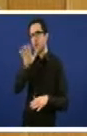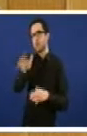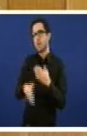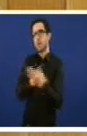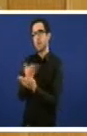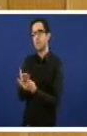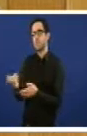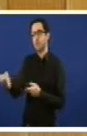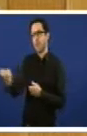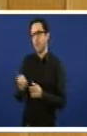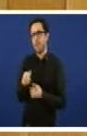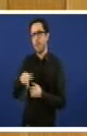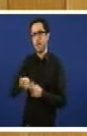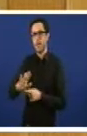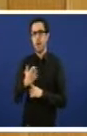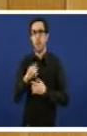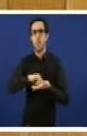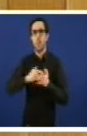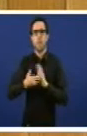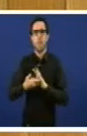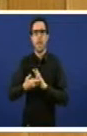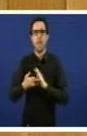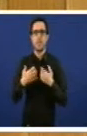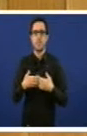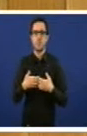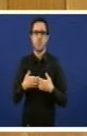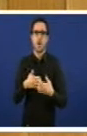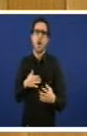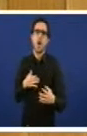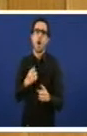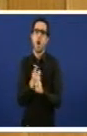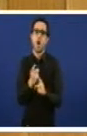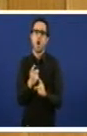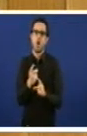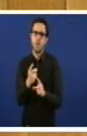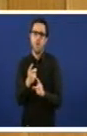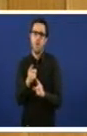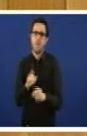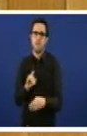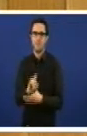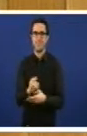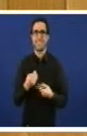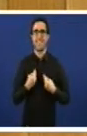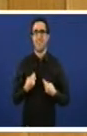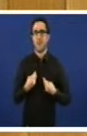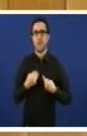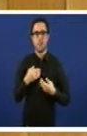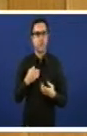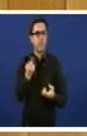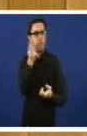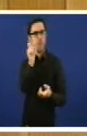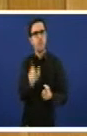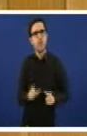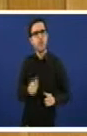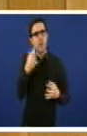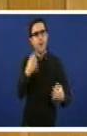traigan a esta Cámara un plan de loita contra a fraude sanitaria Un plan de loita no que se den datos da realidade da fraude que parece